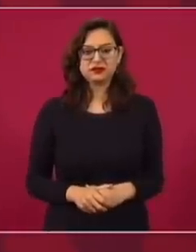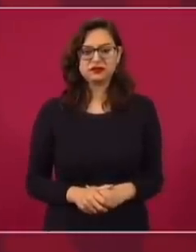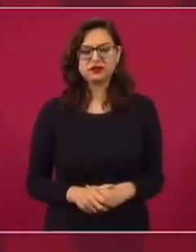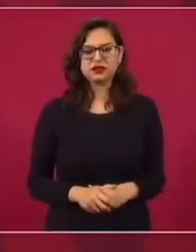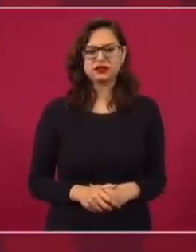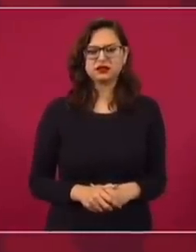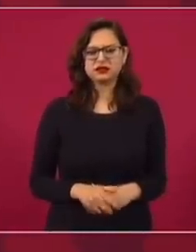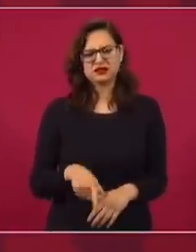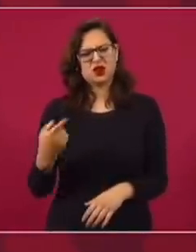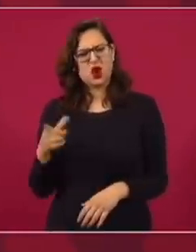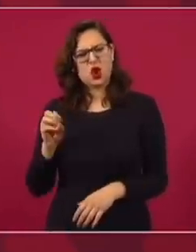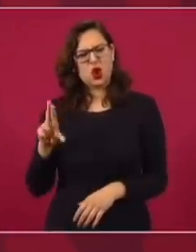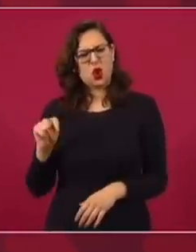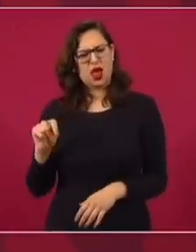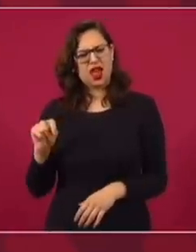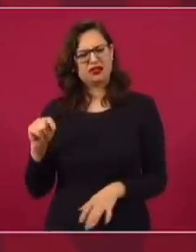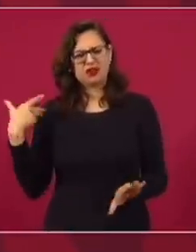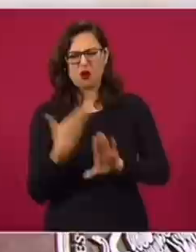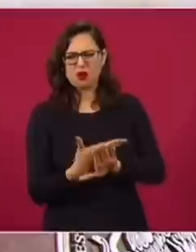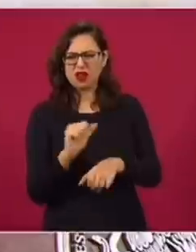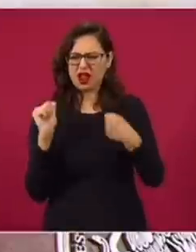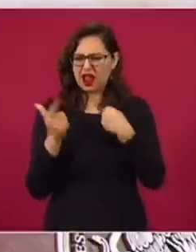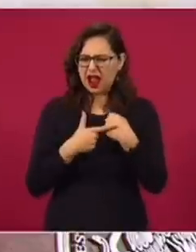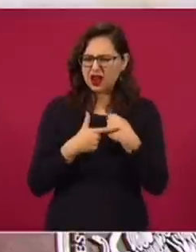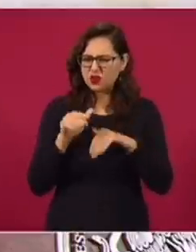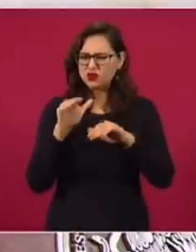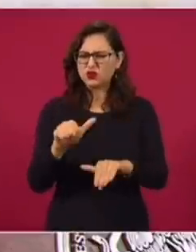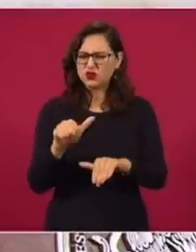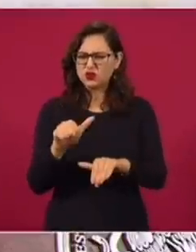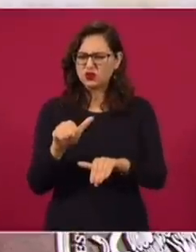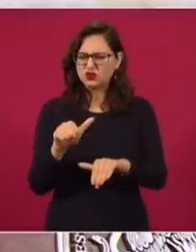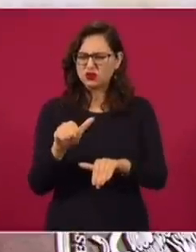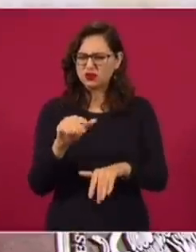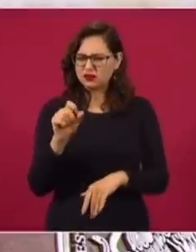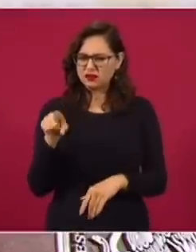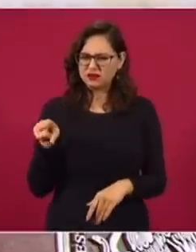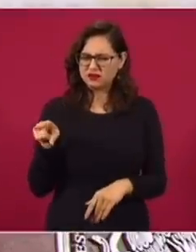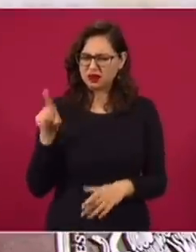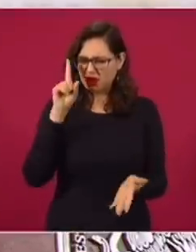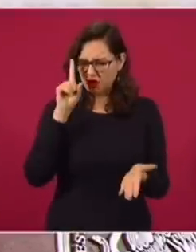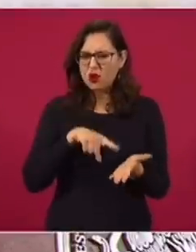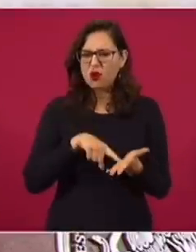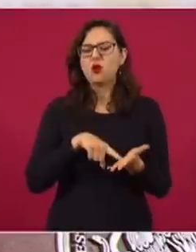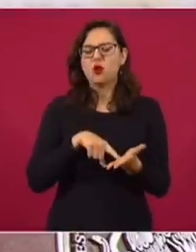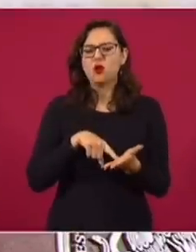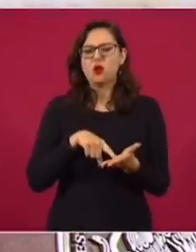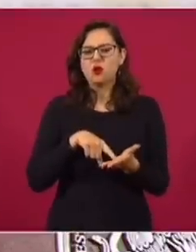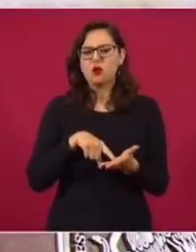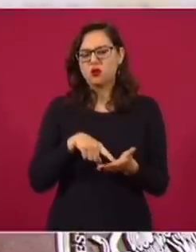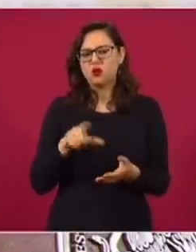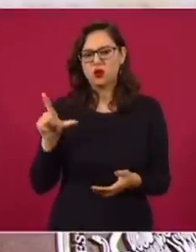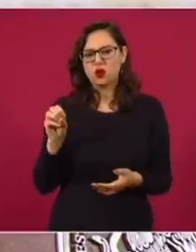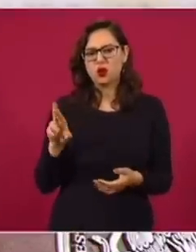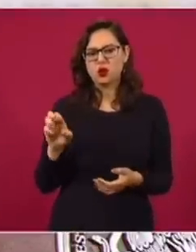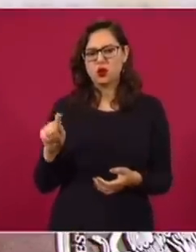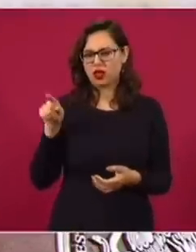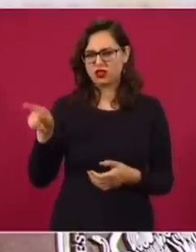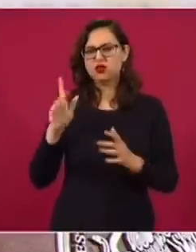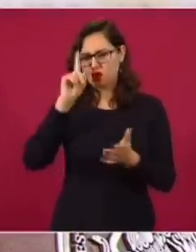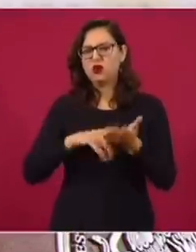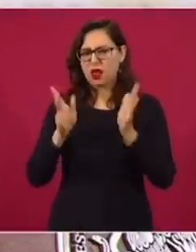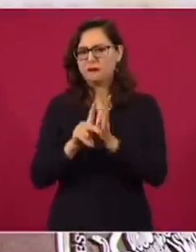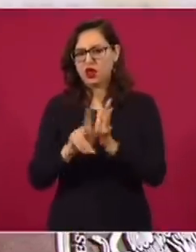Lorena Mola no declaró algo o escribió algo sobre esto, sí. Porque yo creo que ya es hasta articulista en el WFM tampoco.